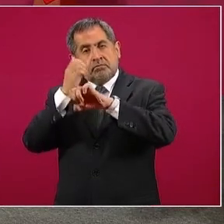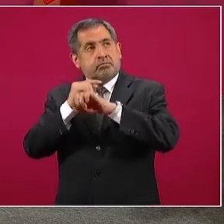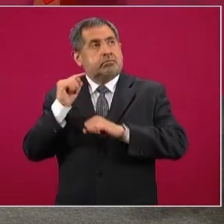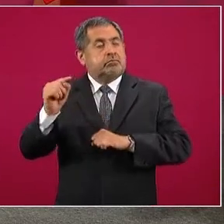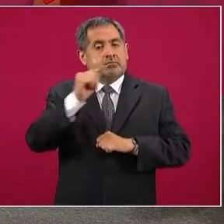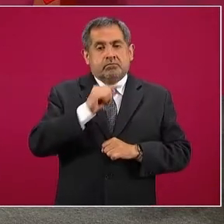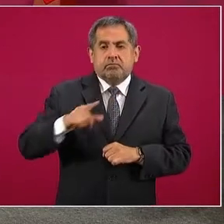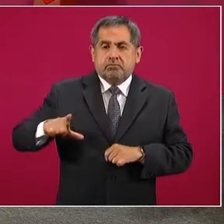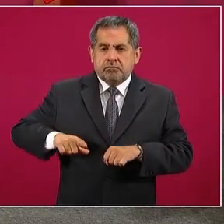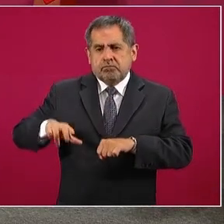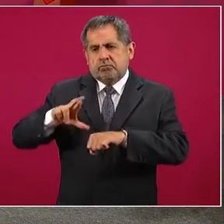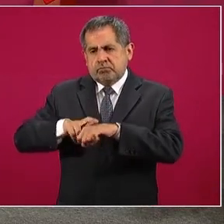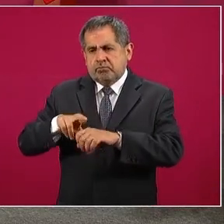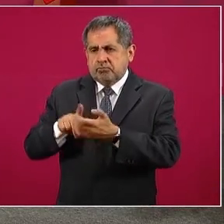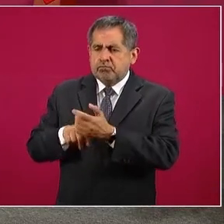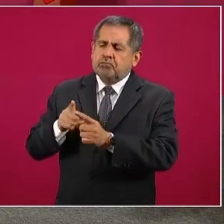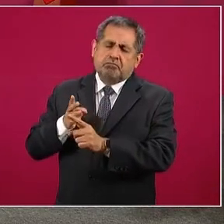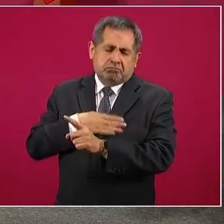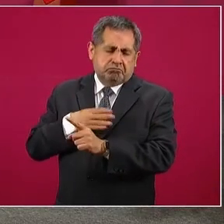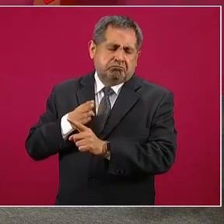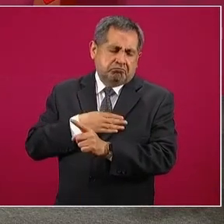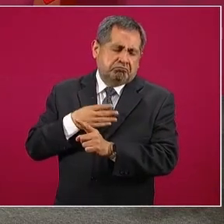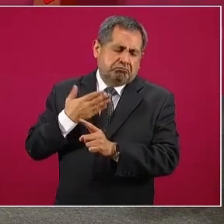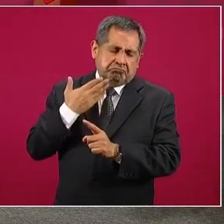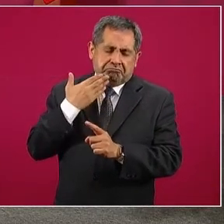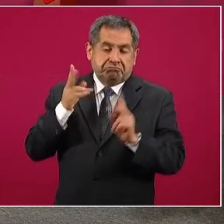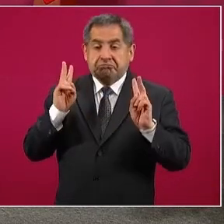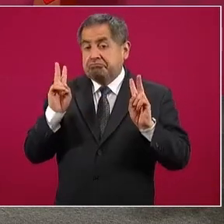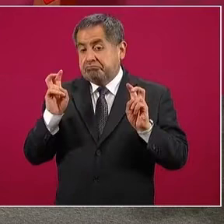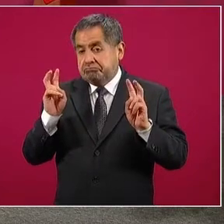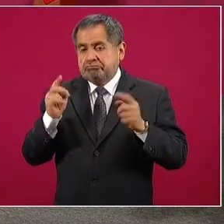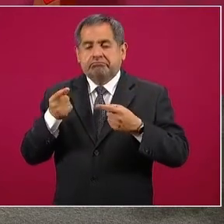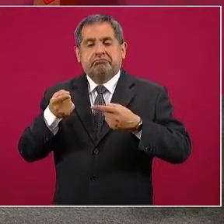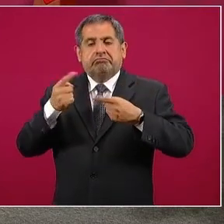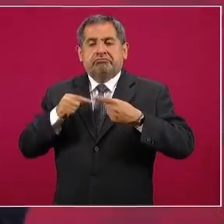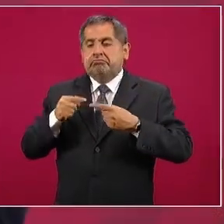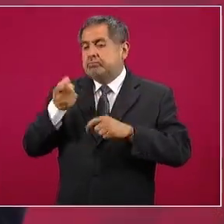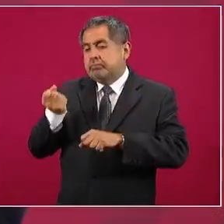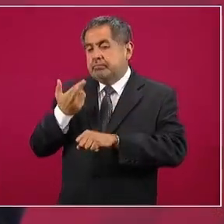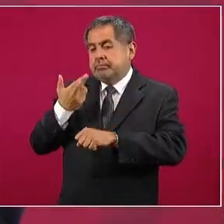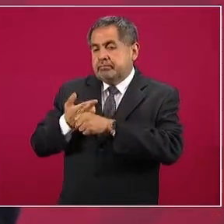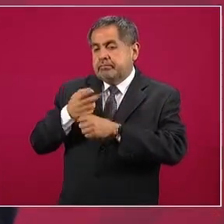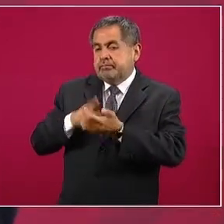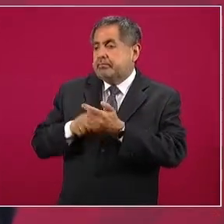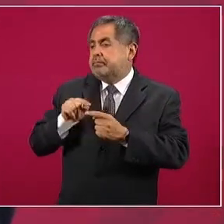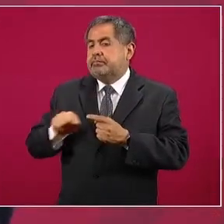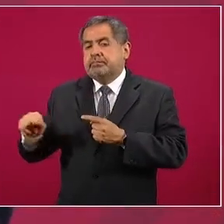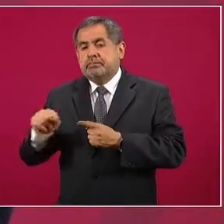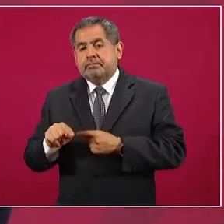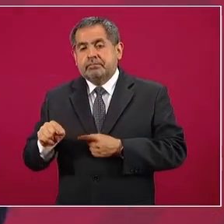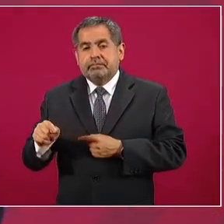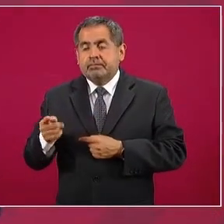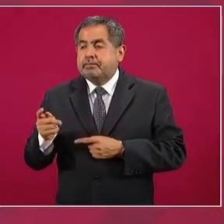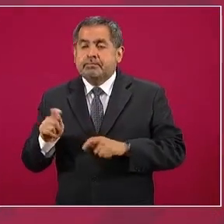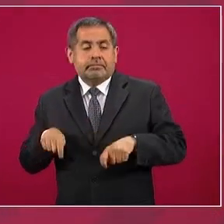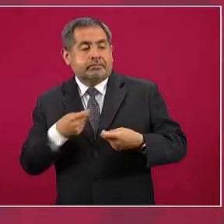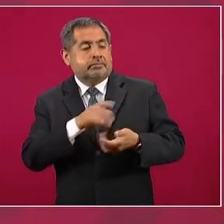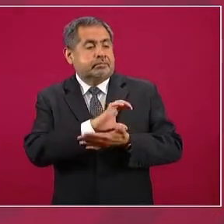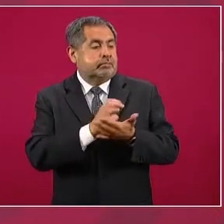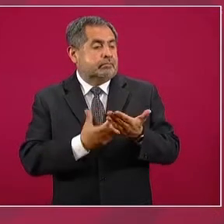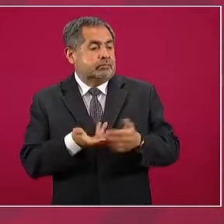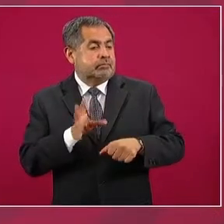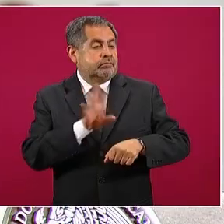es una buena persona, pero su secretario de obra pública es el que da los contratos